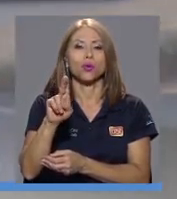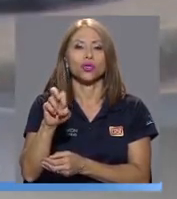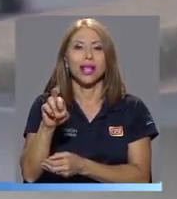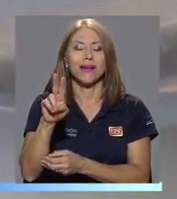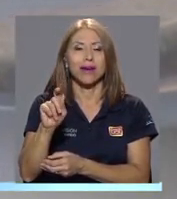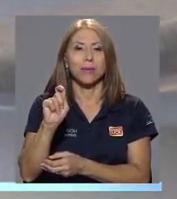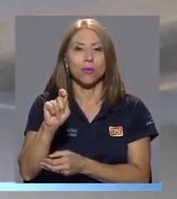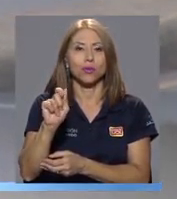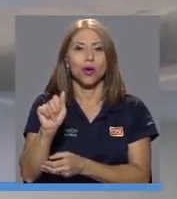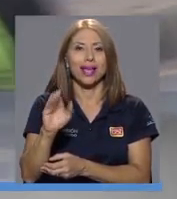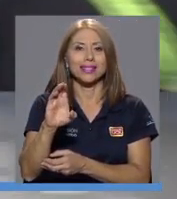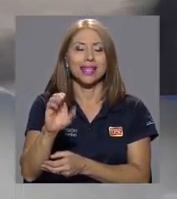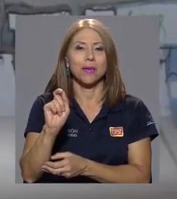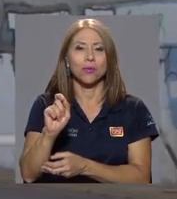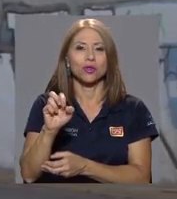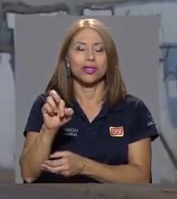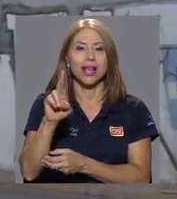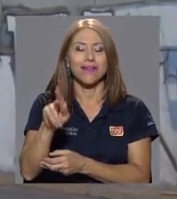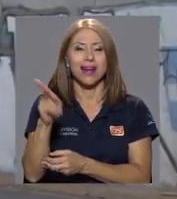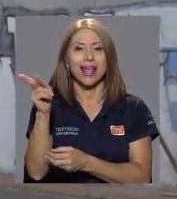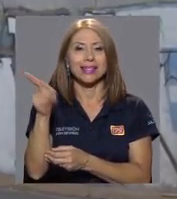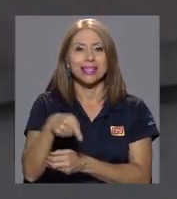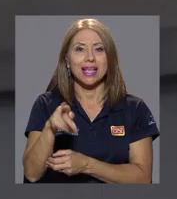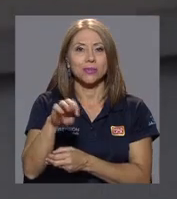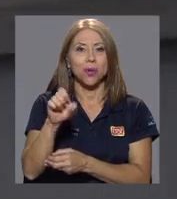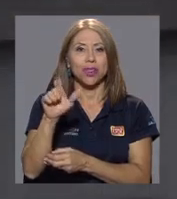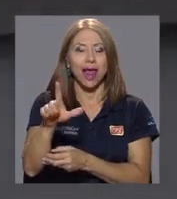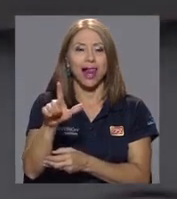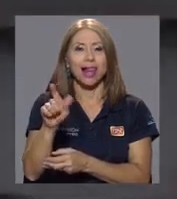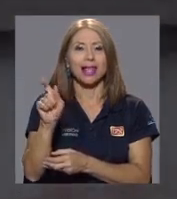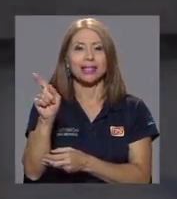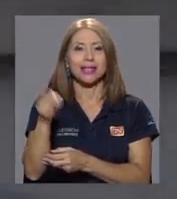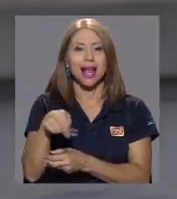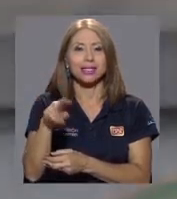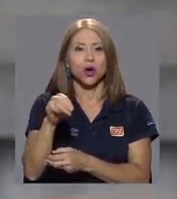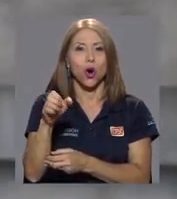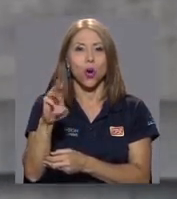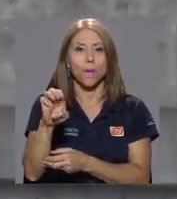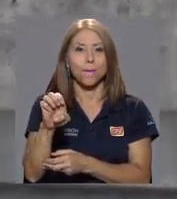www.projevi.com.ar